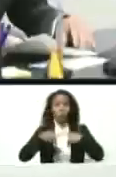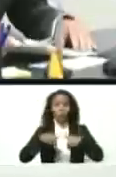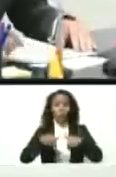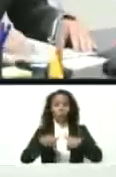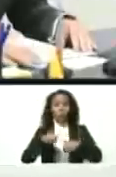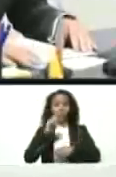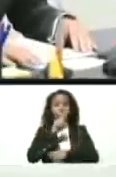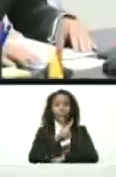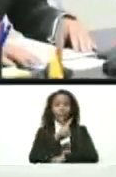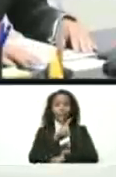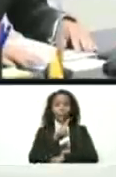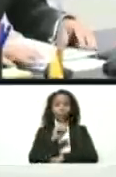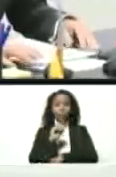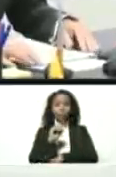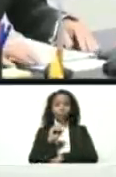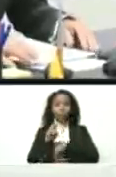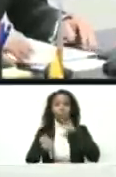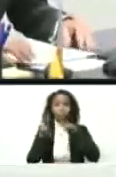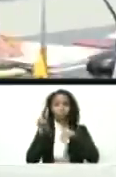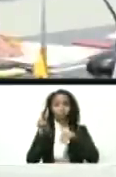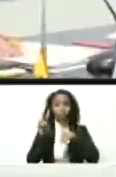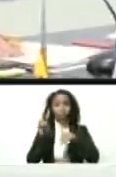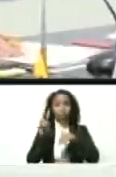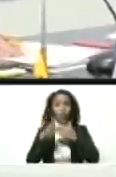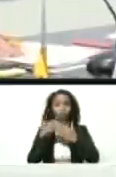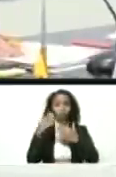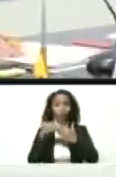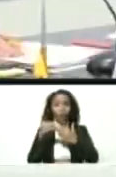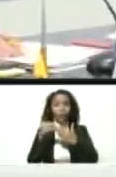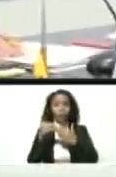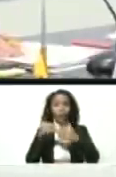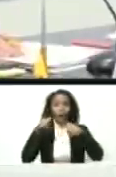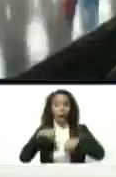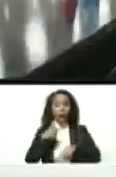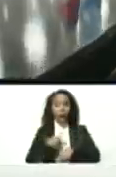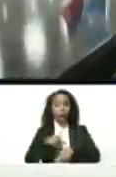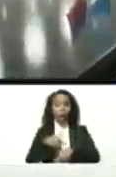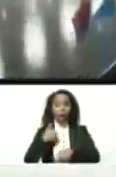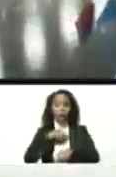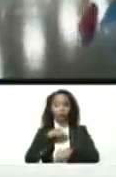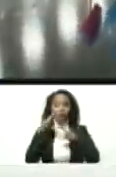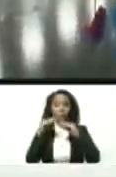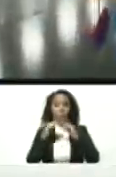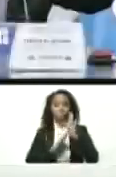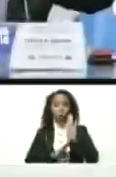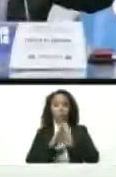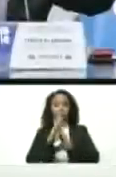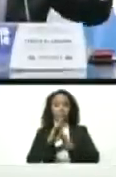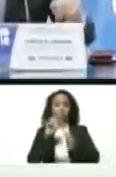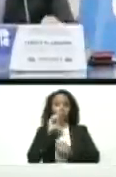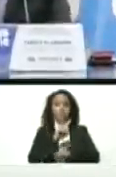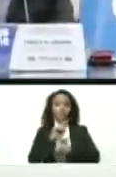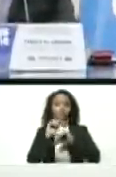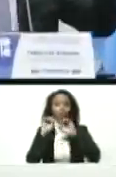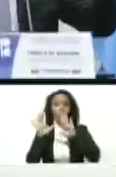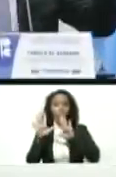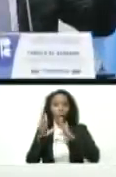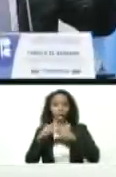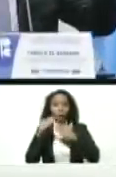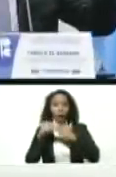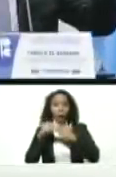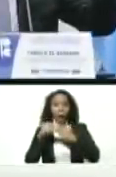112 dólares el barril. A esta hora que estamos hablando, está por encima de 110 dólares el barril.